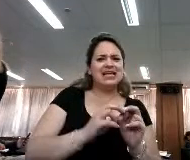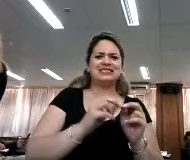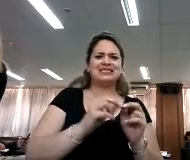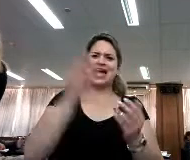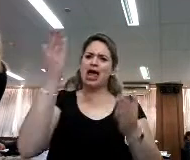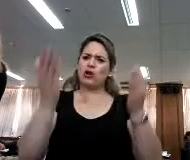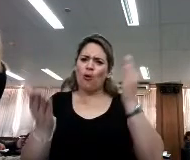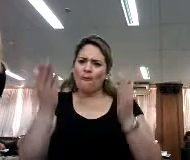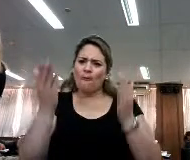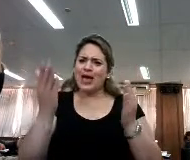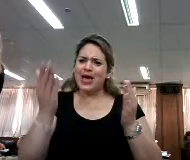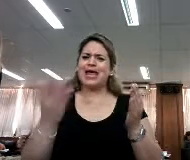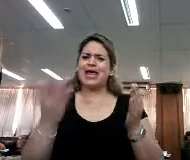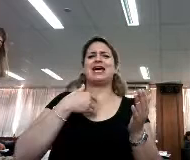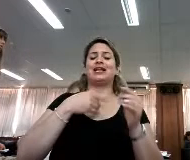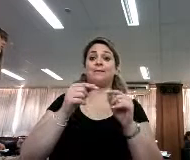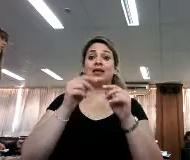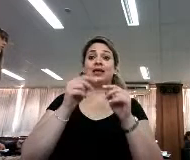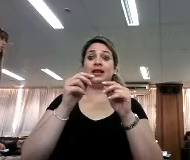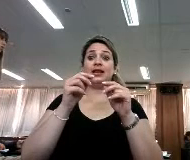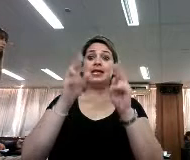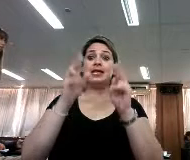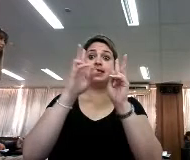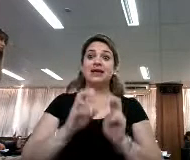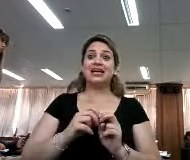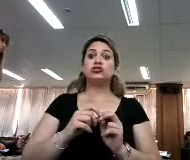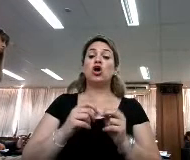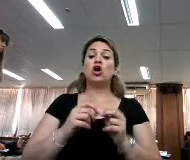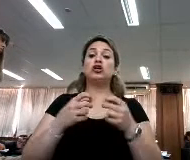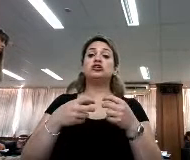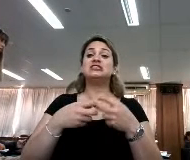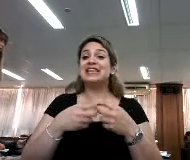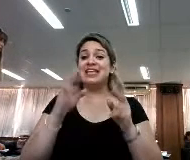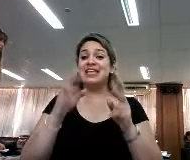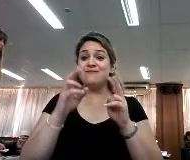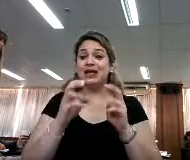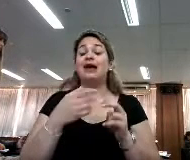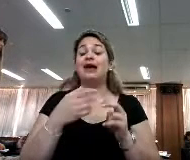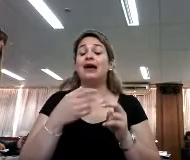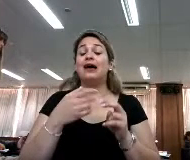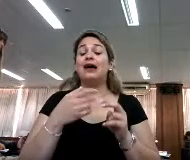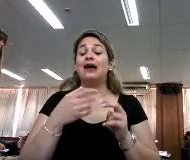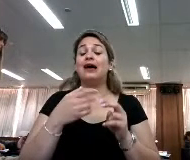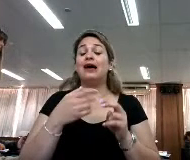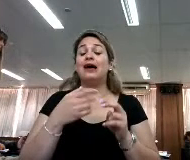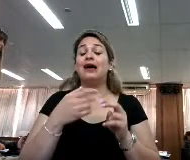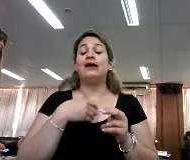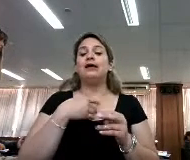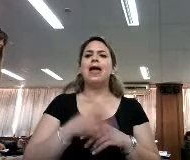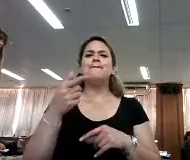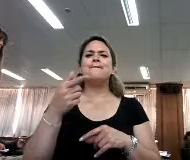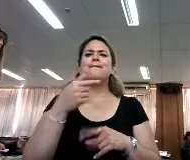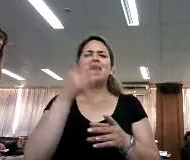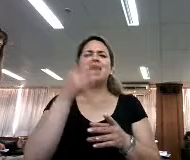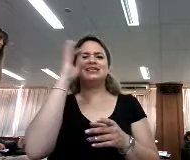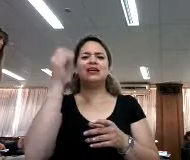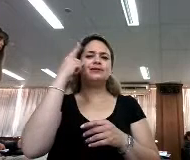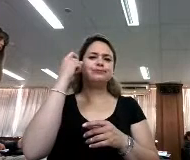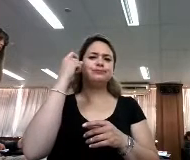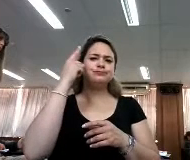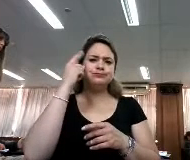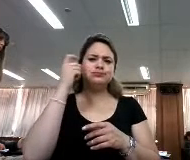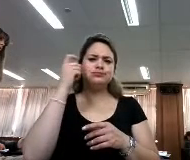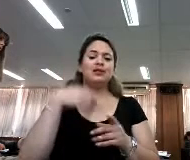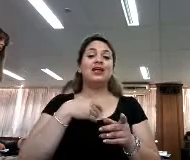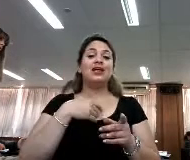científica, en lo que se llama las ACRL, el marco para la alfabetización informacional